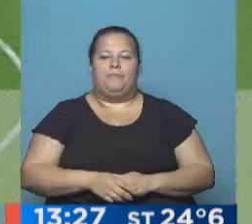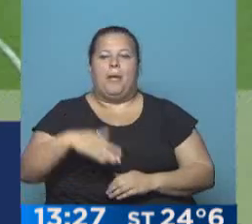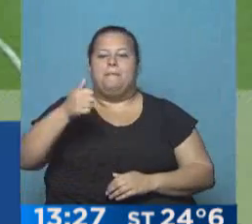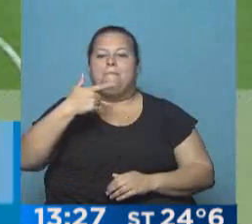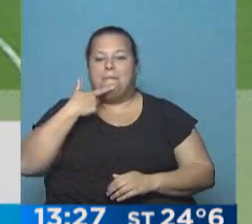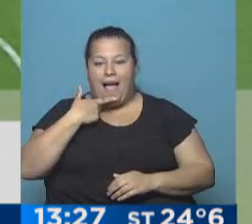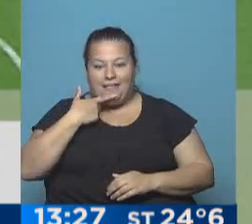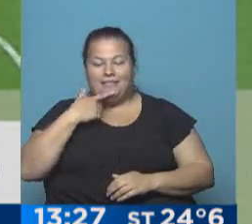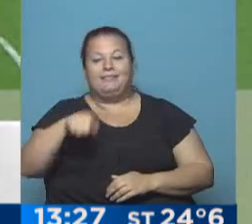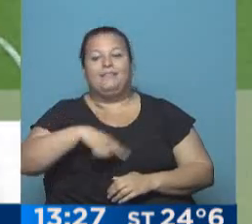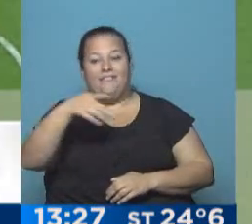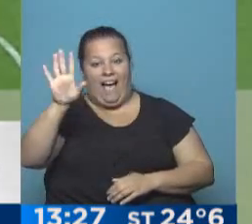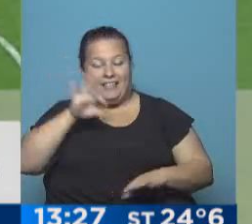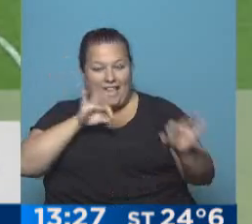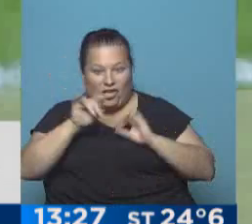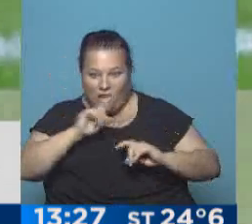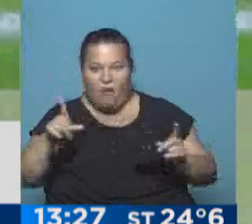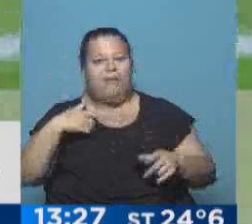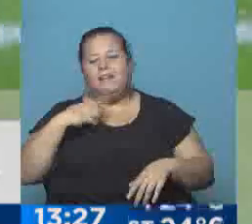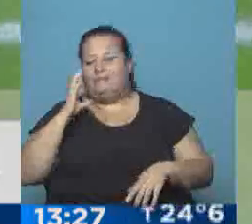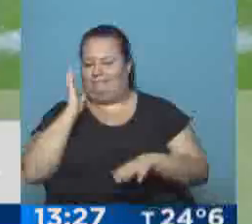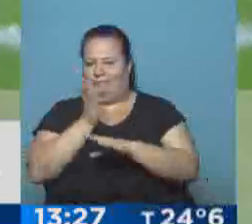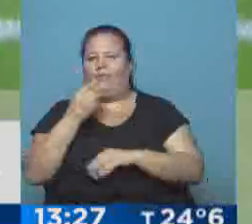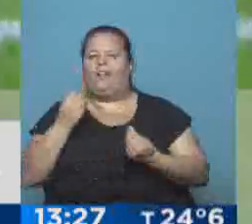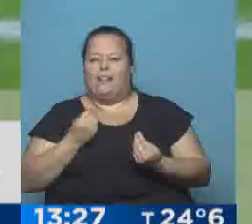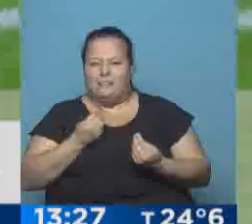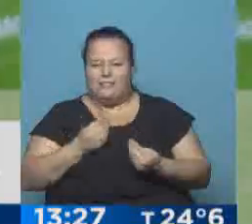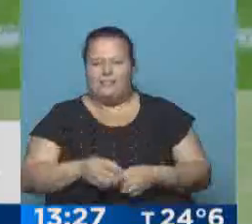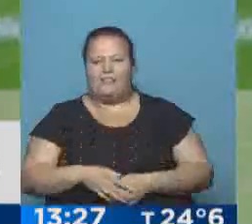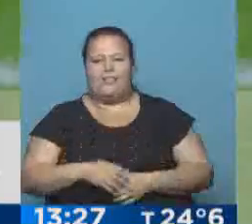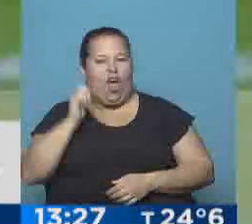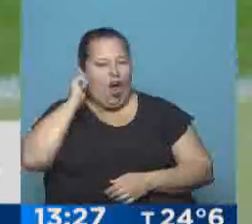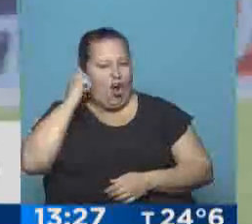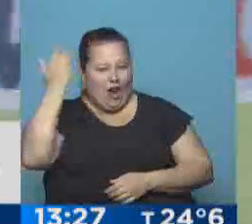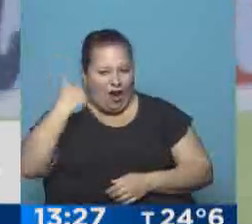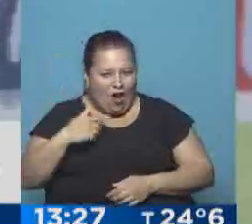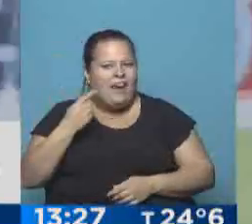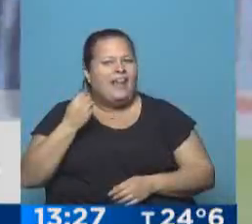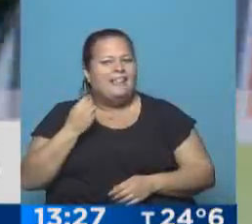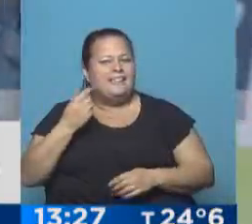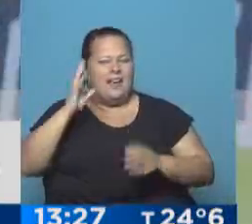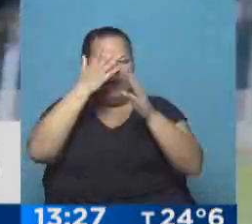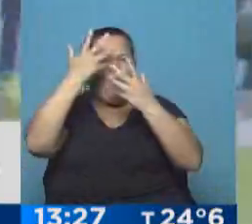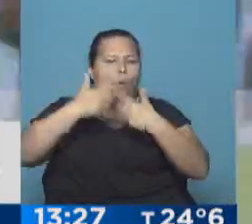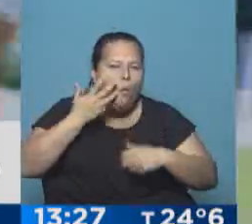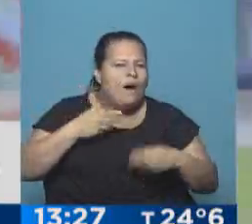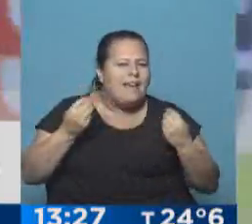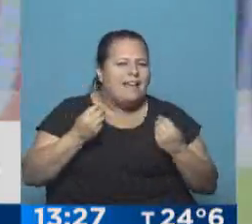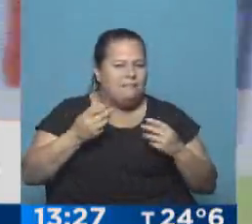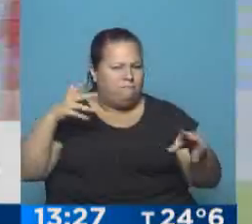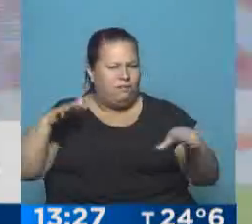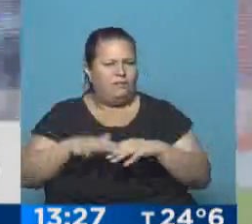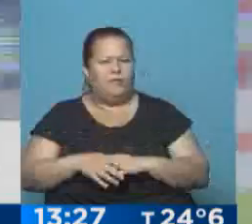más. Me voy a la selección, pero algo me llevo. ¿Qué se lleva? Una oreja, una vértebra, no sé, porque...